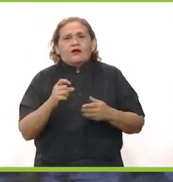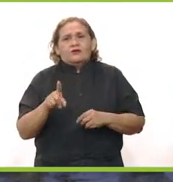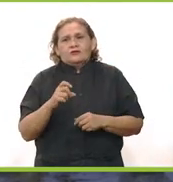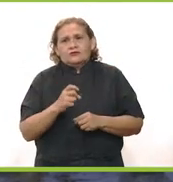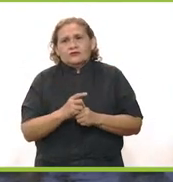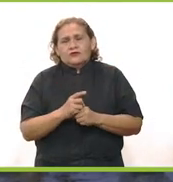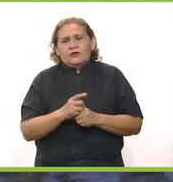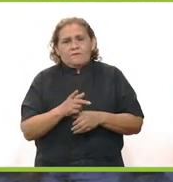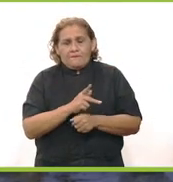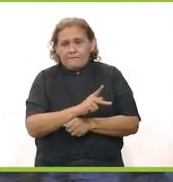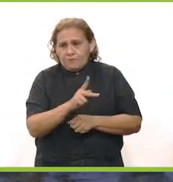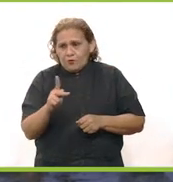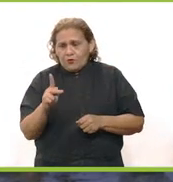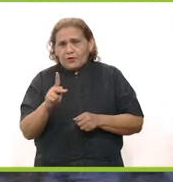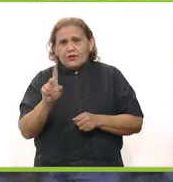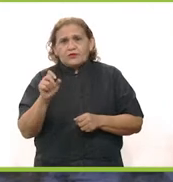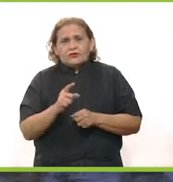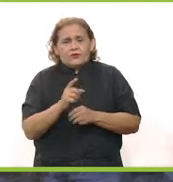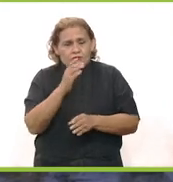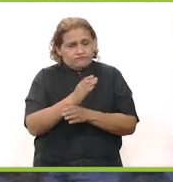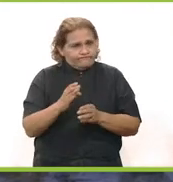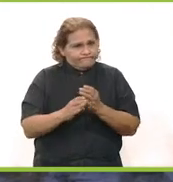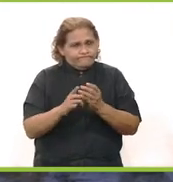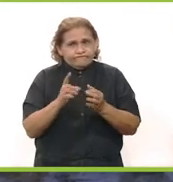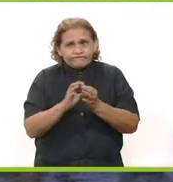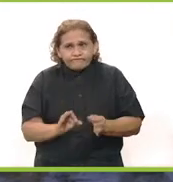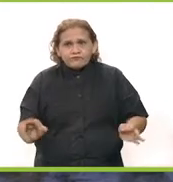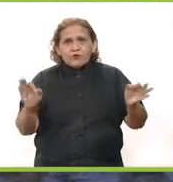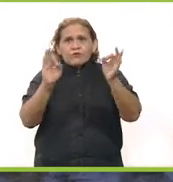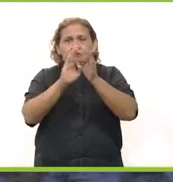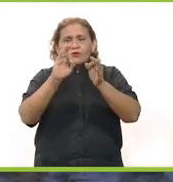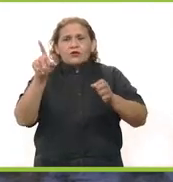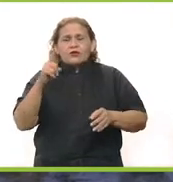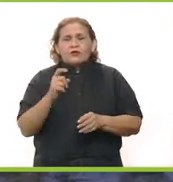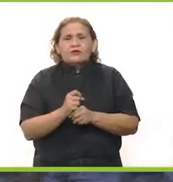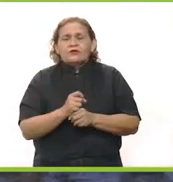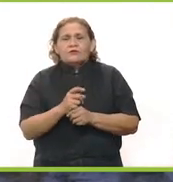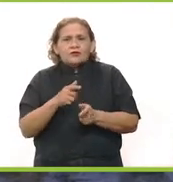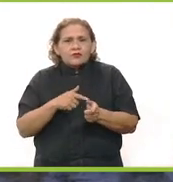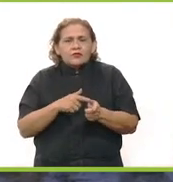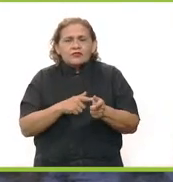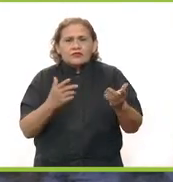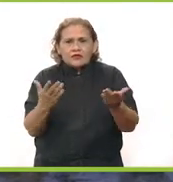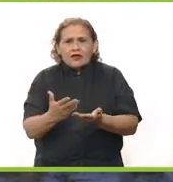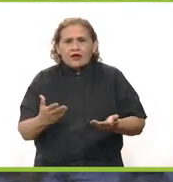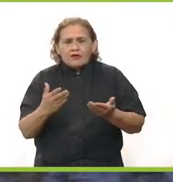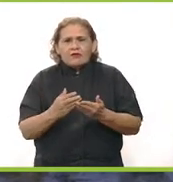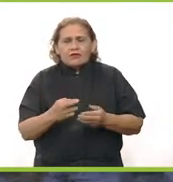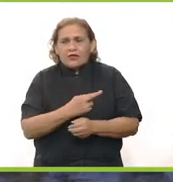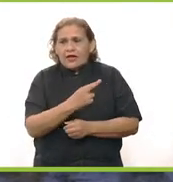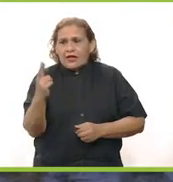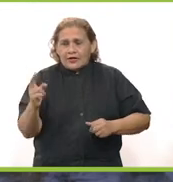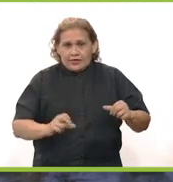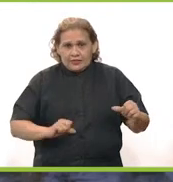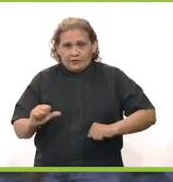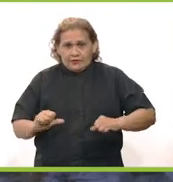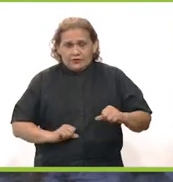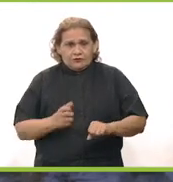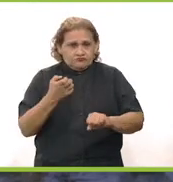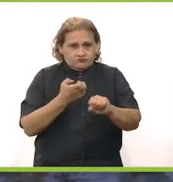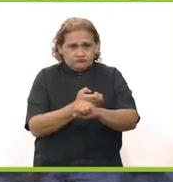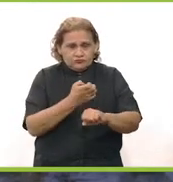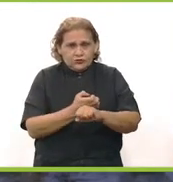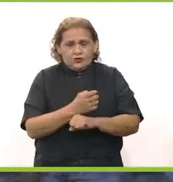han hecho de inversión pública, sin duda alguna un aspecto muy importante porque sigue sumando su granito de arena también a la